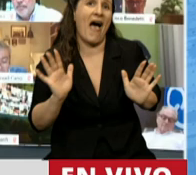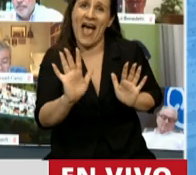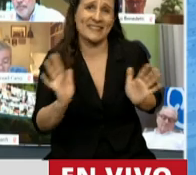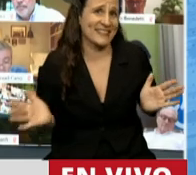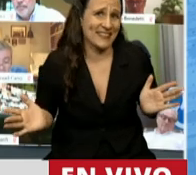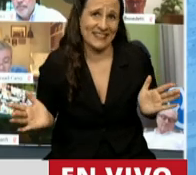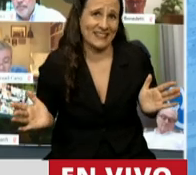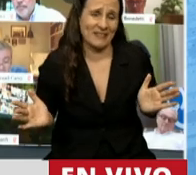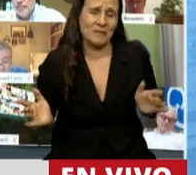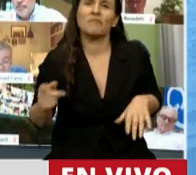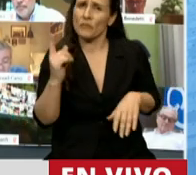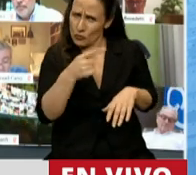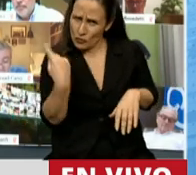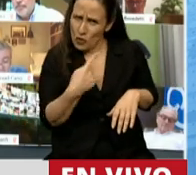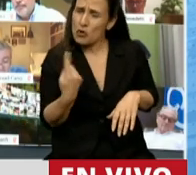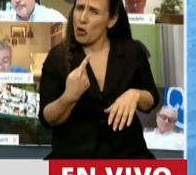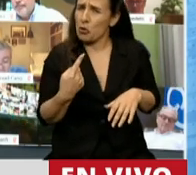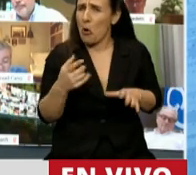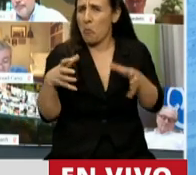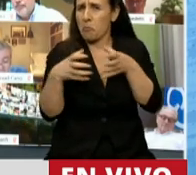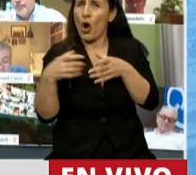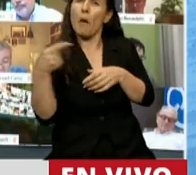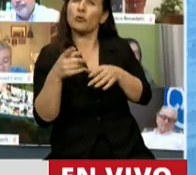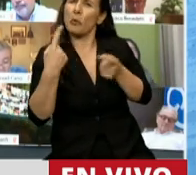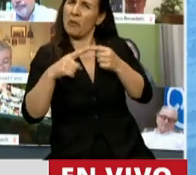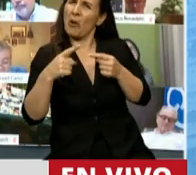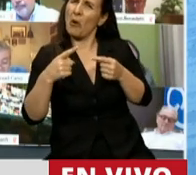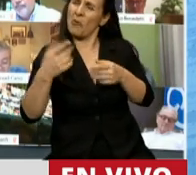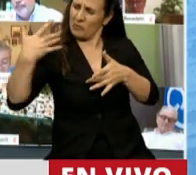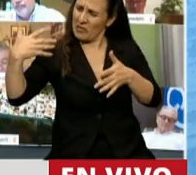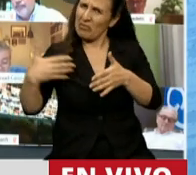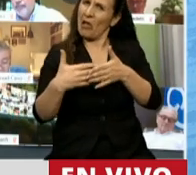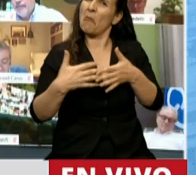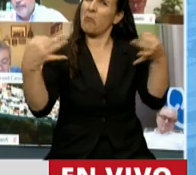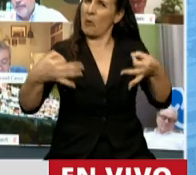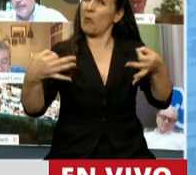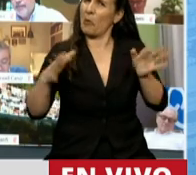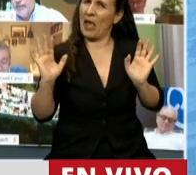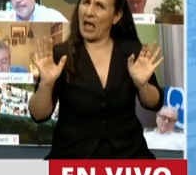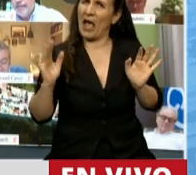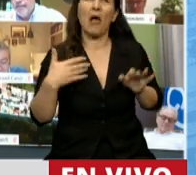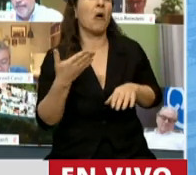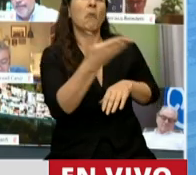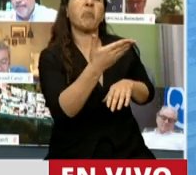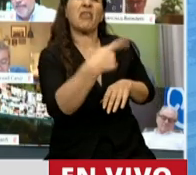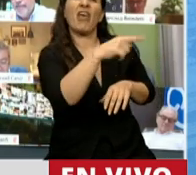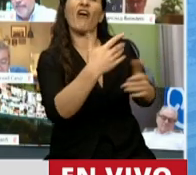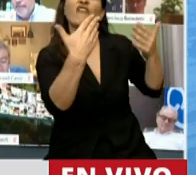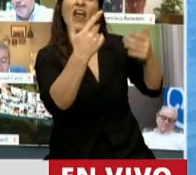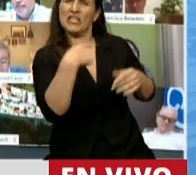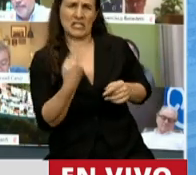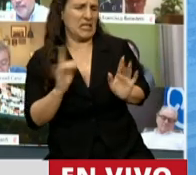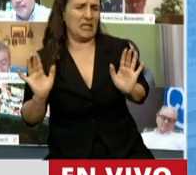Nosotros hemos acompañado, nos hemos portado bastante bien todo este tiempo. No les pedimos ni que nos feliciten ni nada.